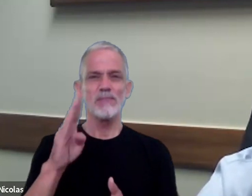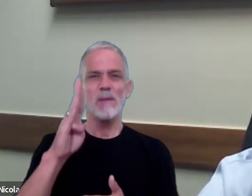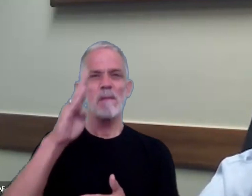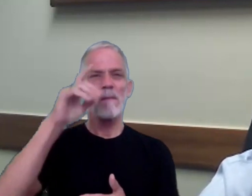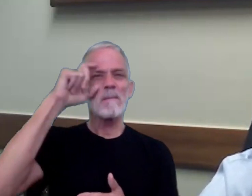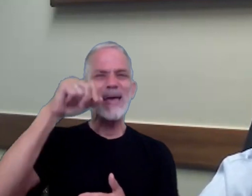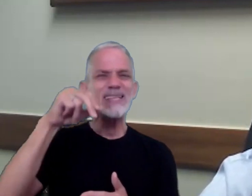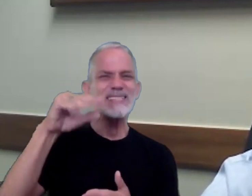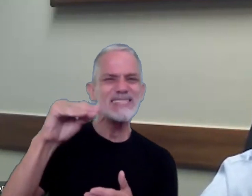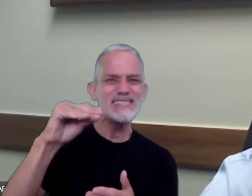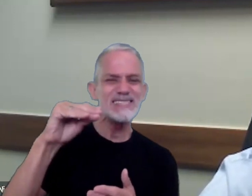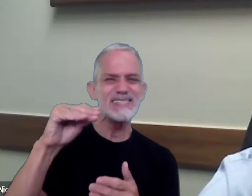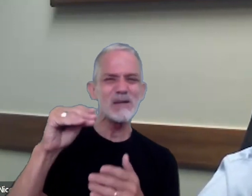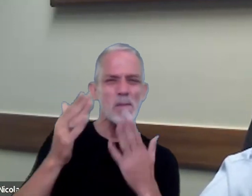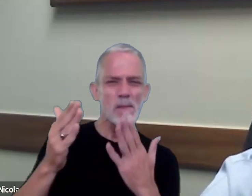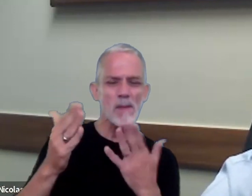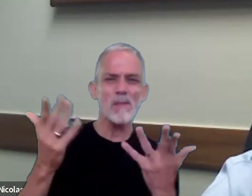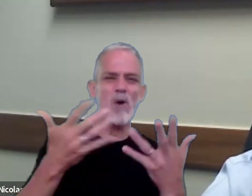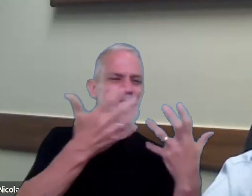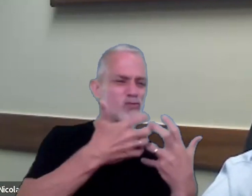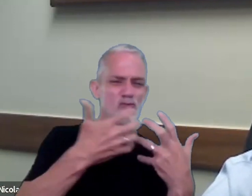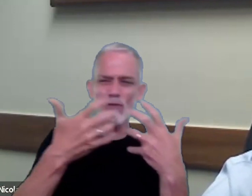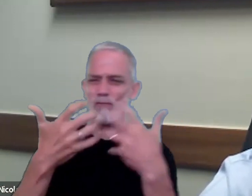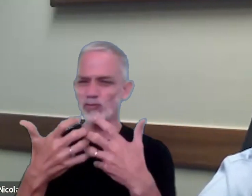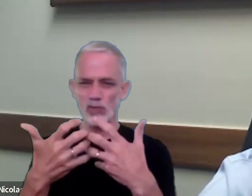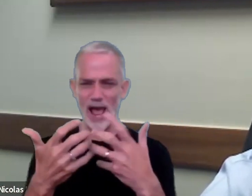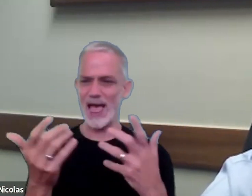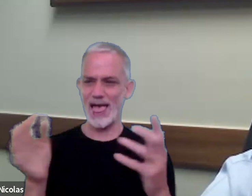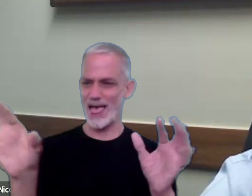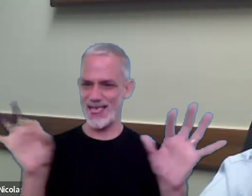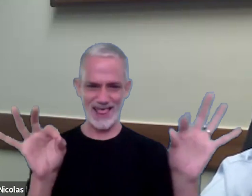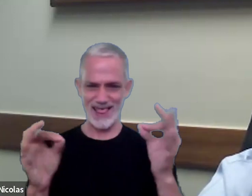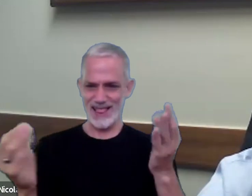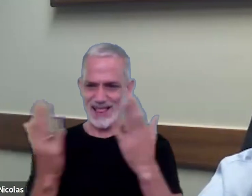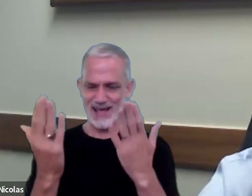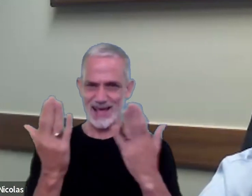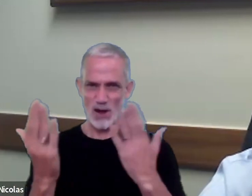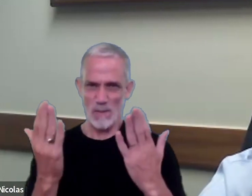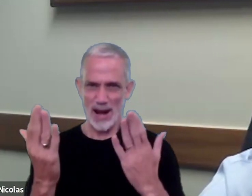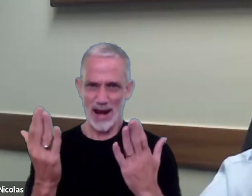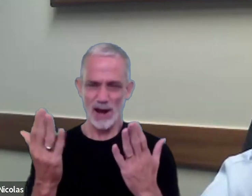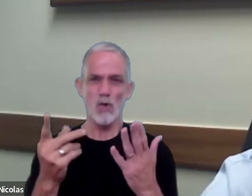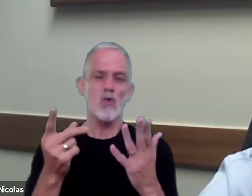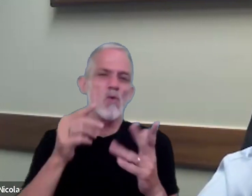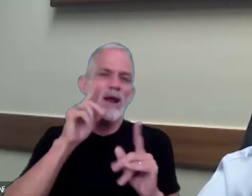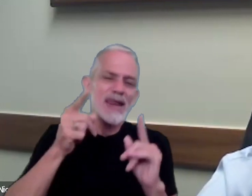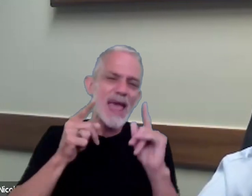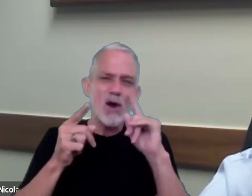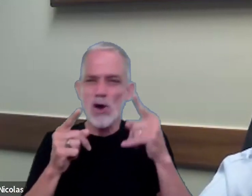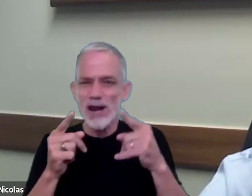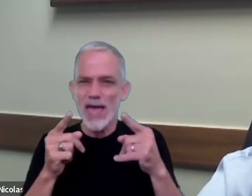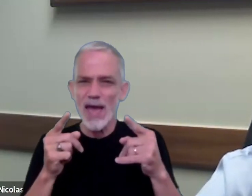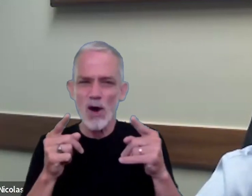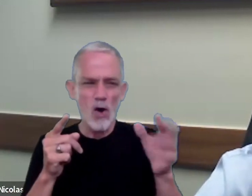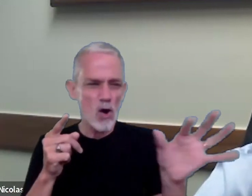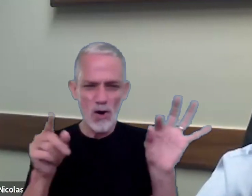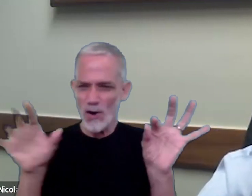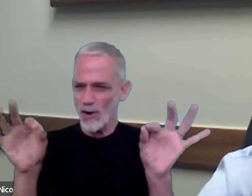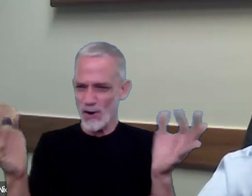o comparar una función en particular o una función un riesgo en particular